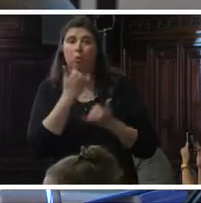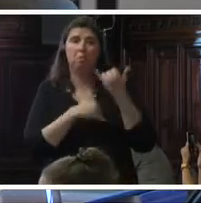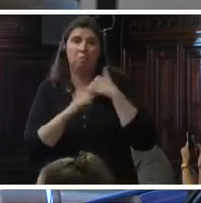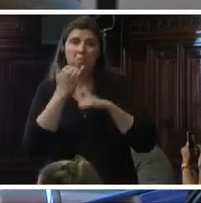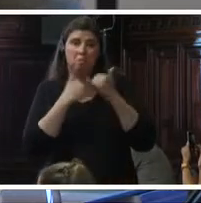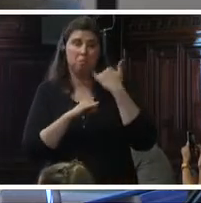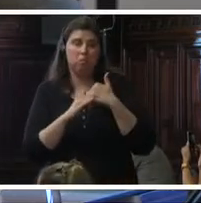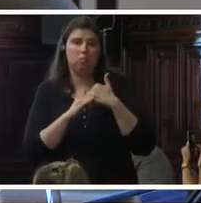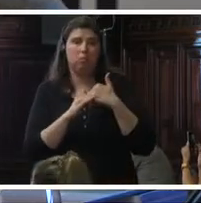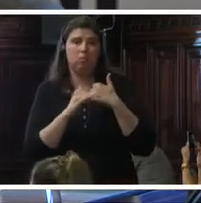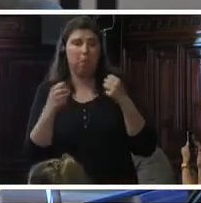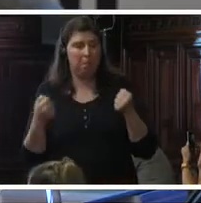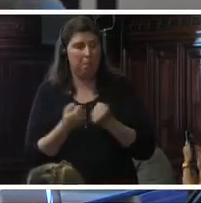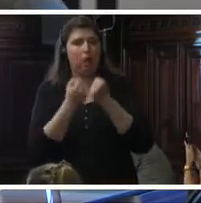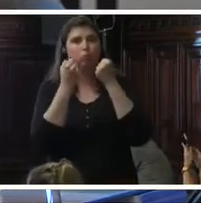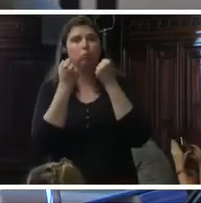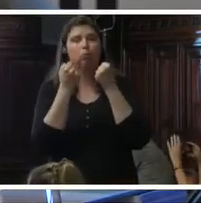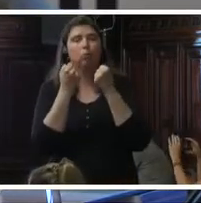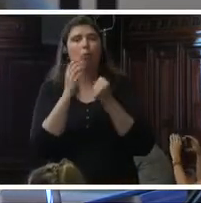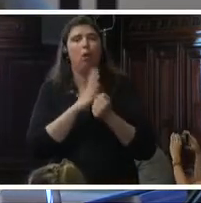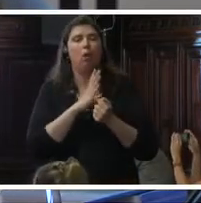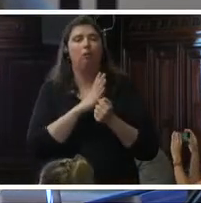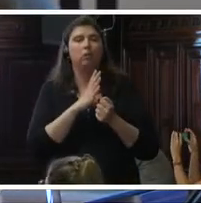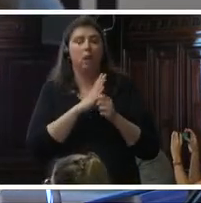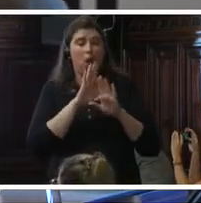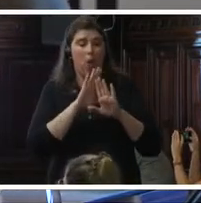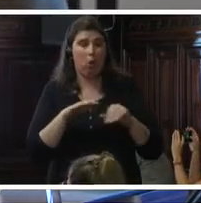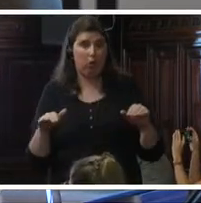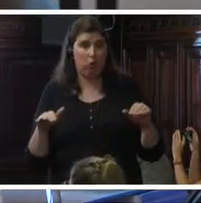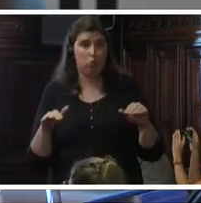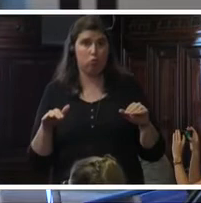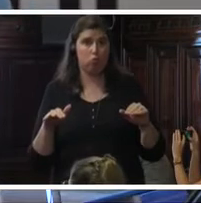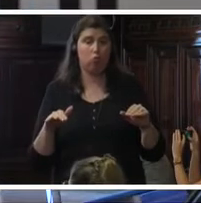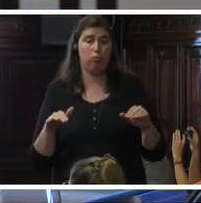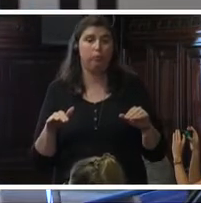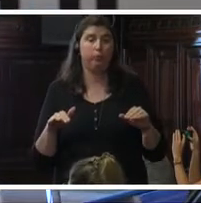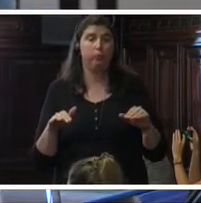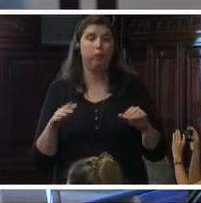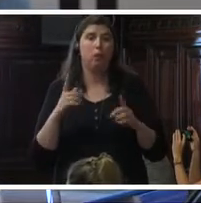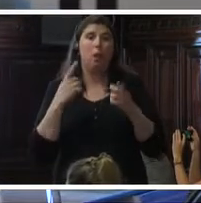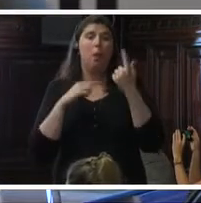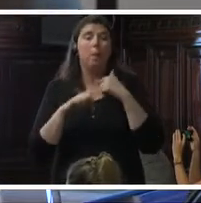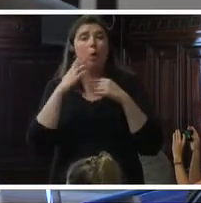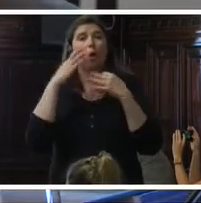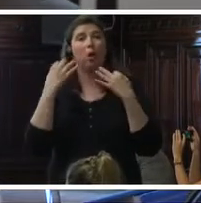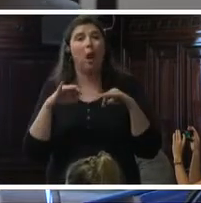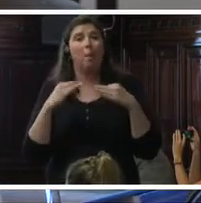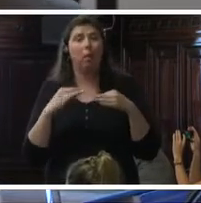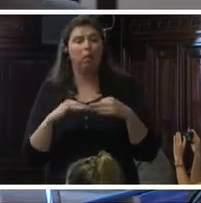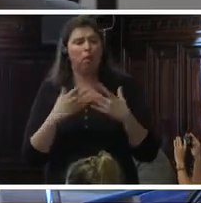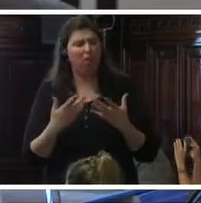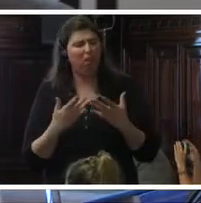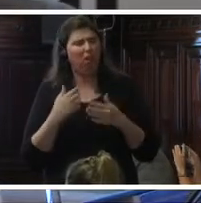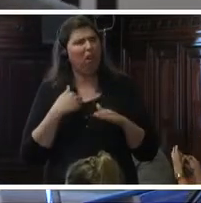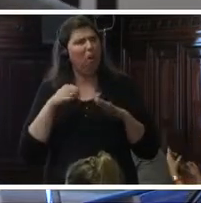impacto que tenía en materia de los niños, pero realmente no profundiza uno